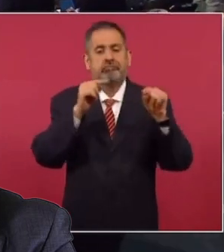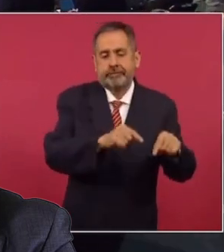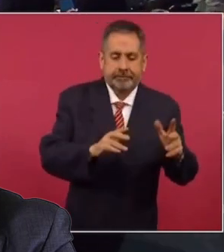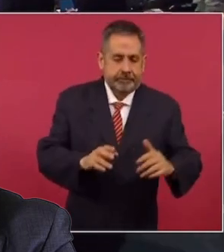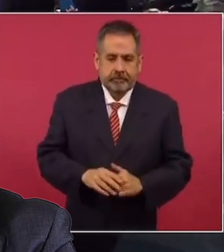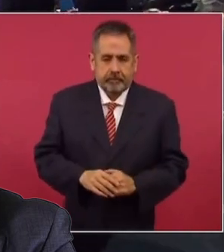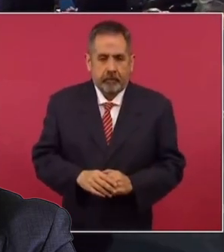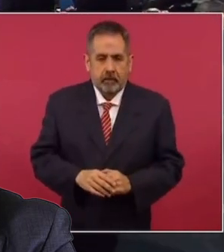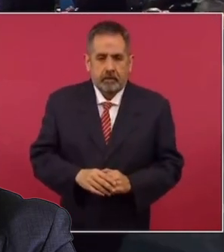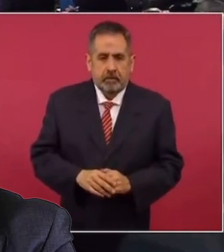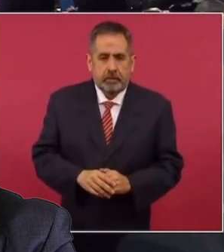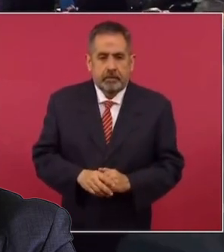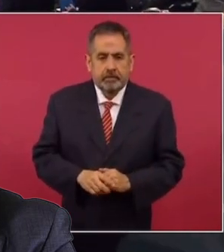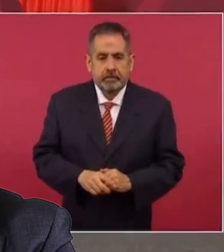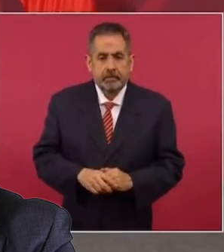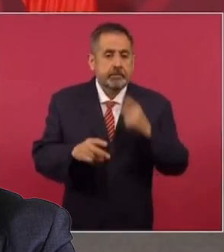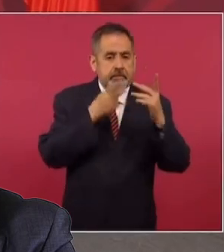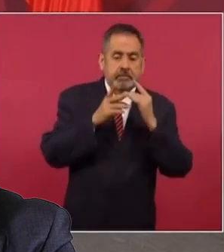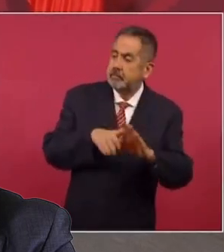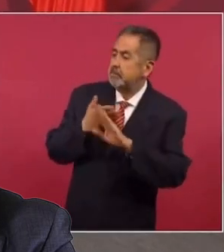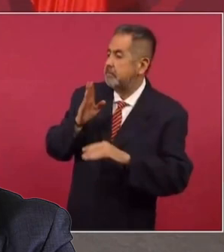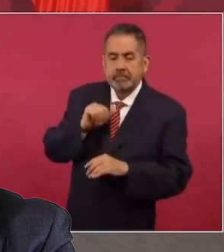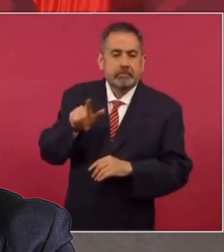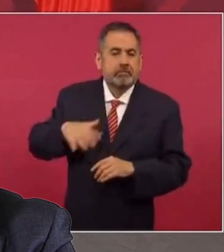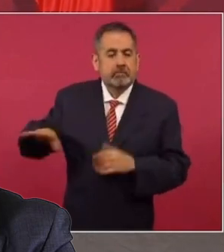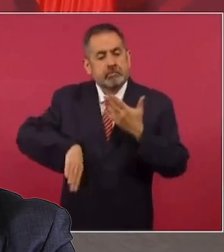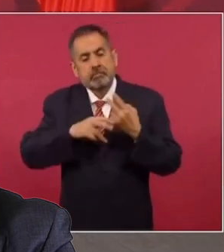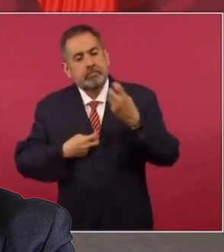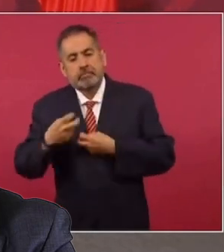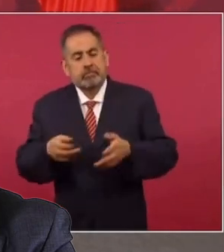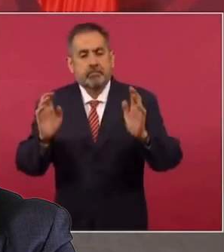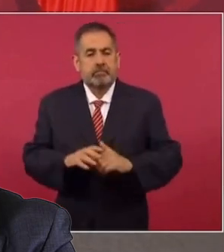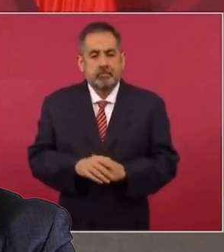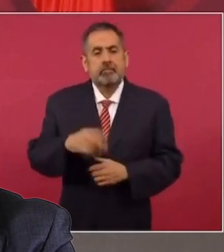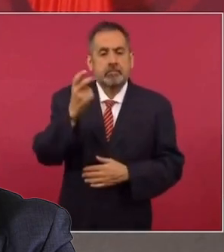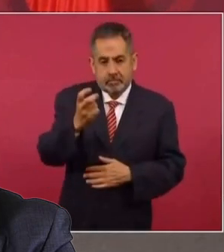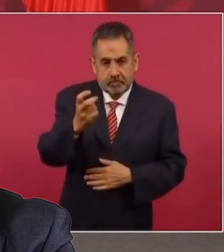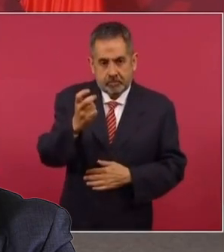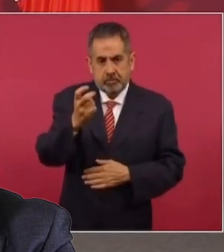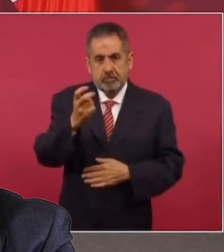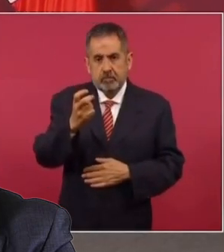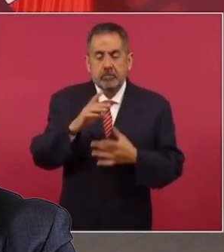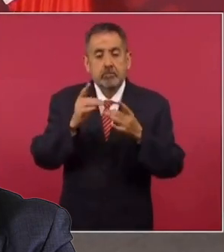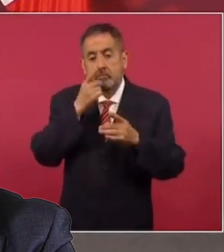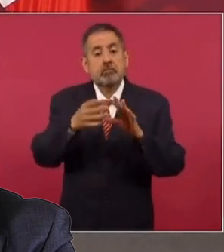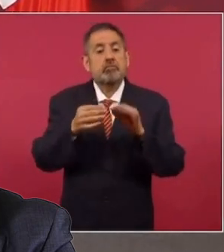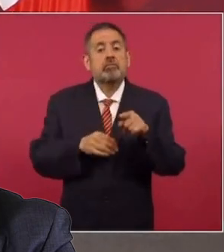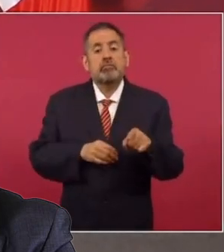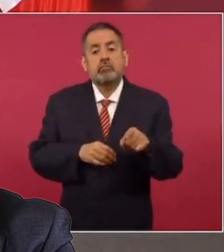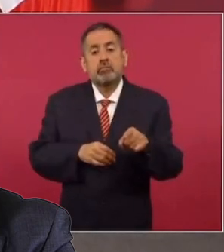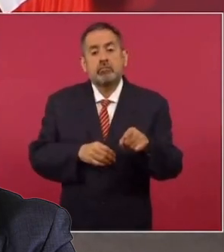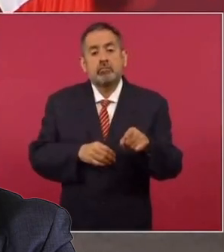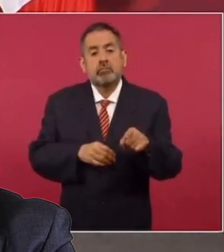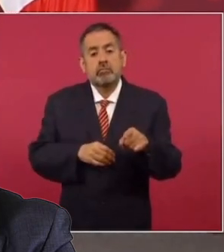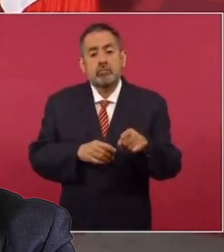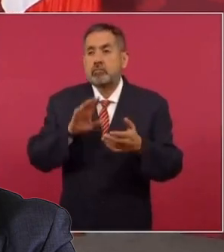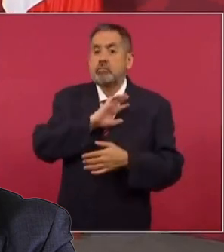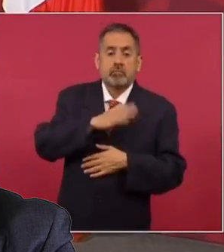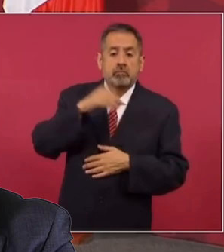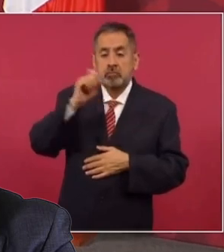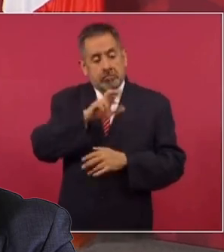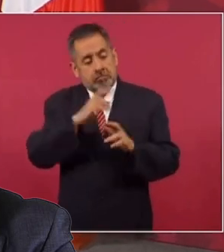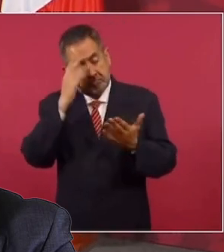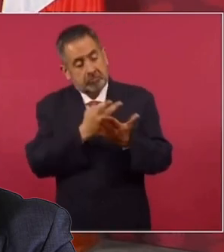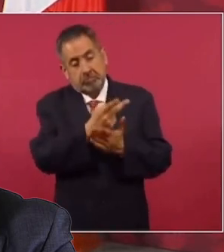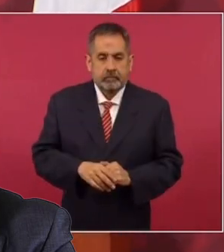orgánicos. Este, hablar mal de nosotros. Por eso les, por eso les dieron, este, les dieron en España también